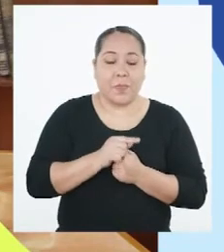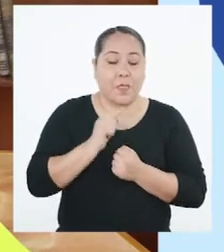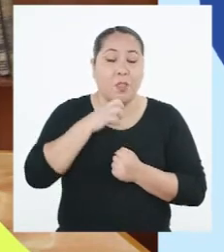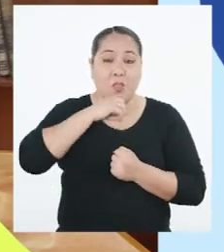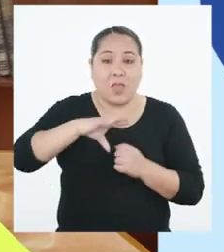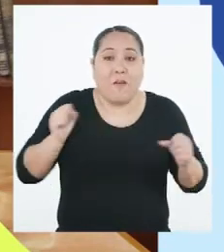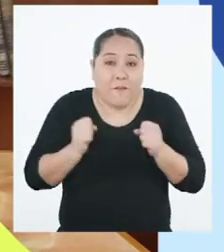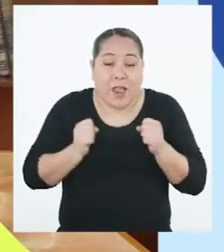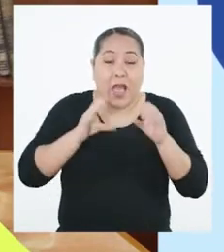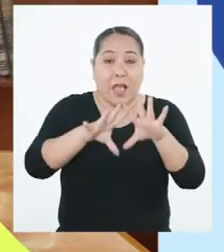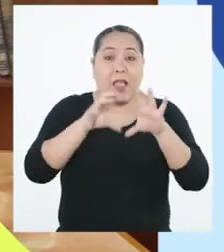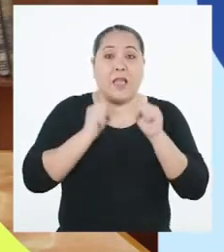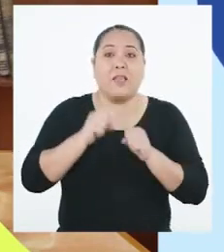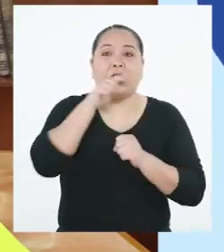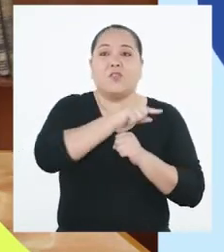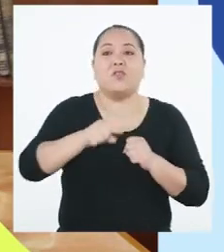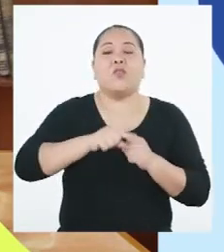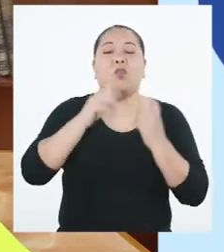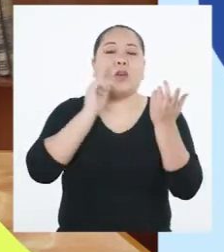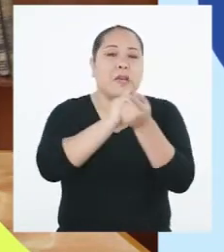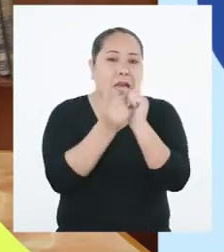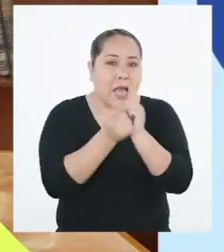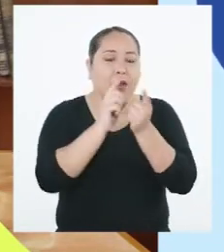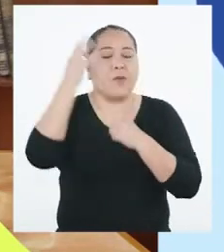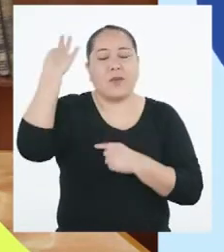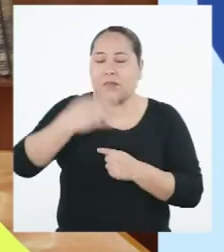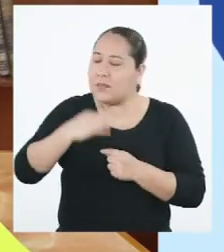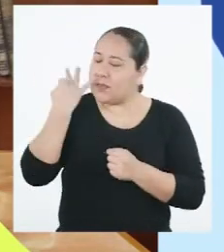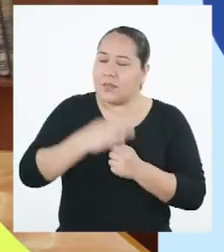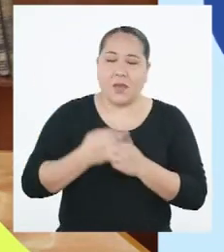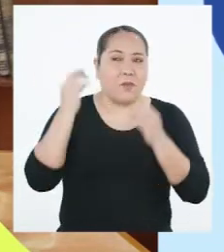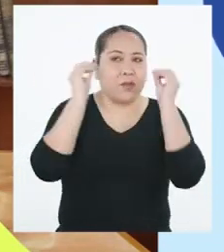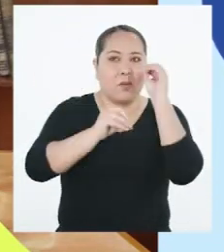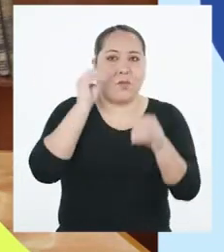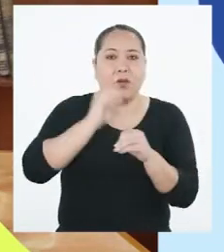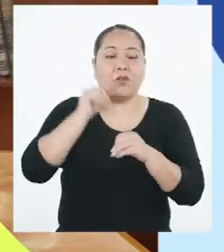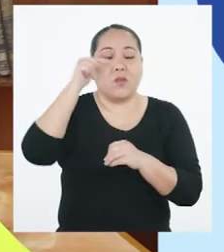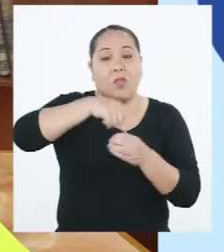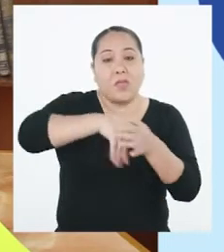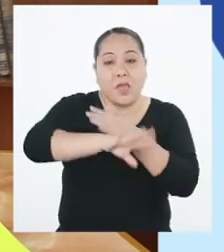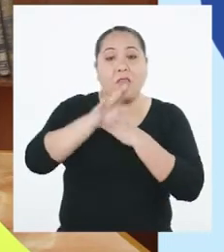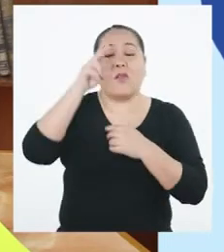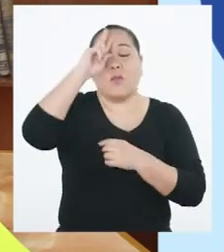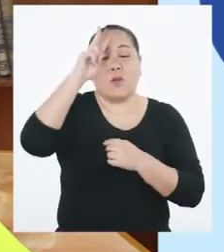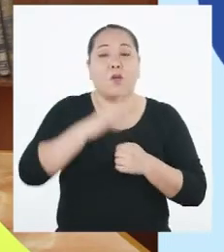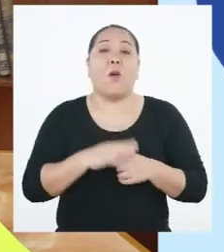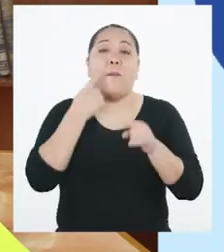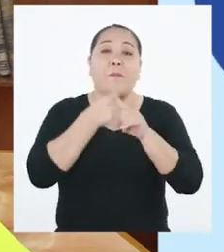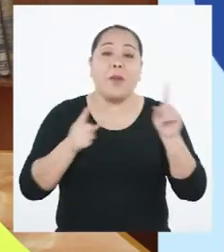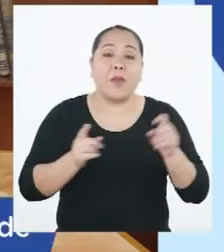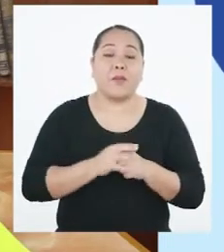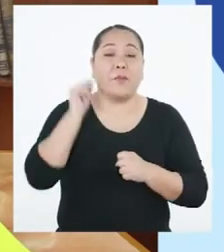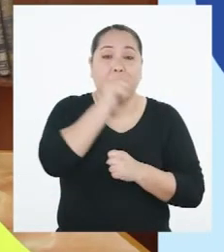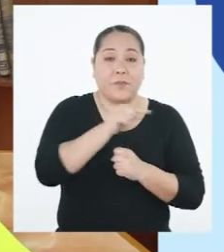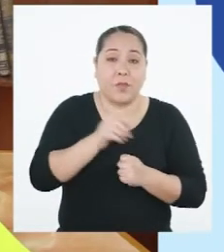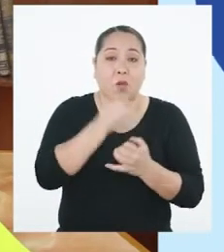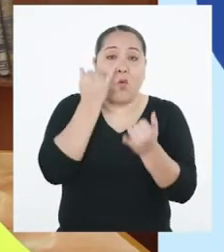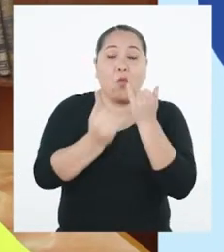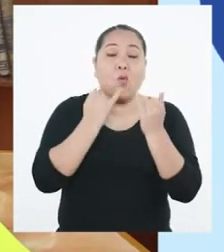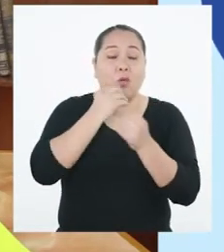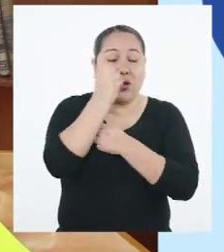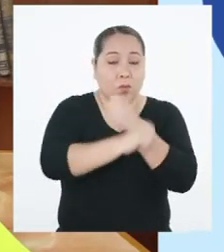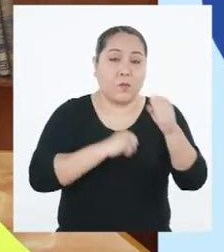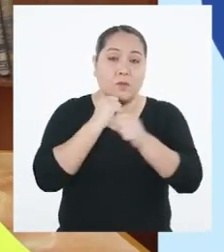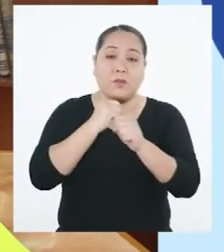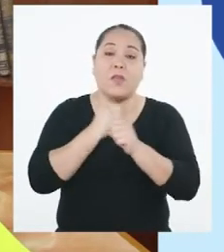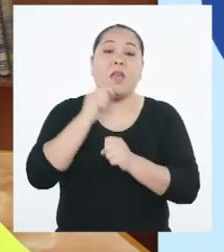friaje y la helada son fenómenos que siempre se han producido en el Perú. Sin embargo, en los últimos